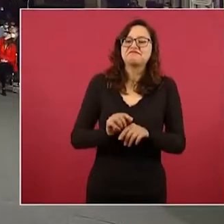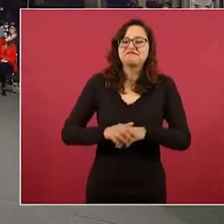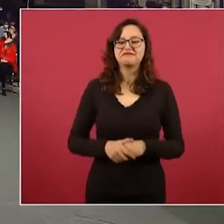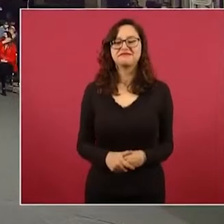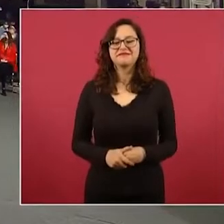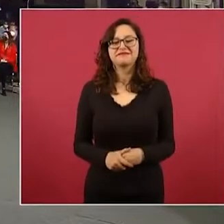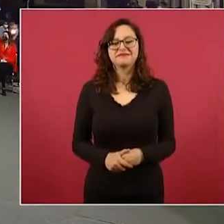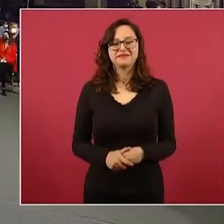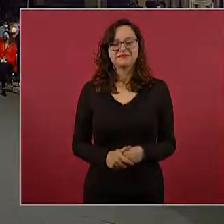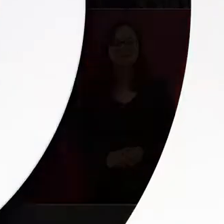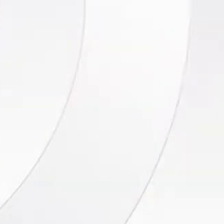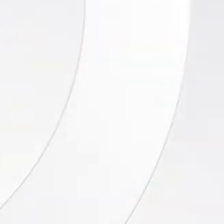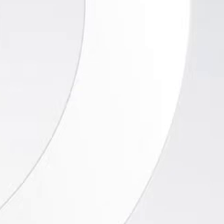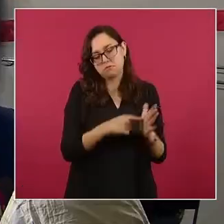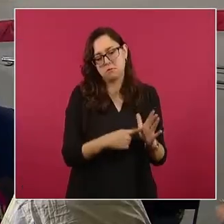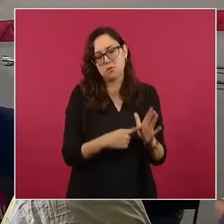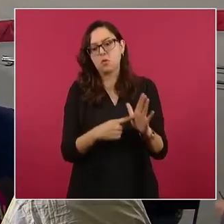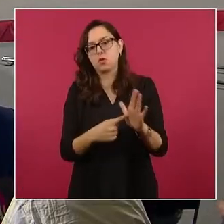señor presidente?